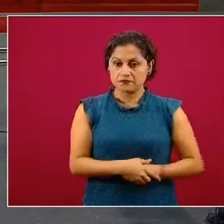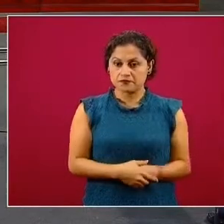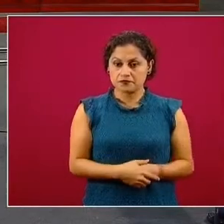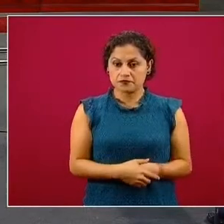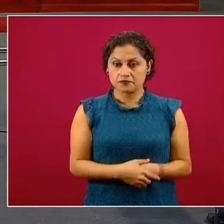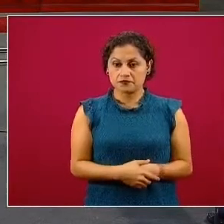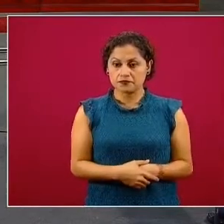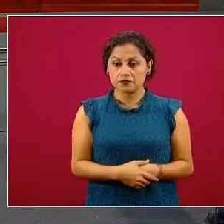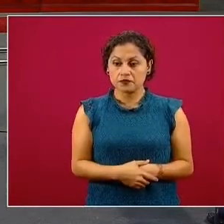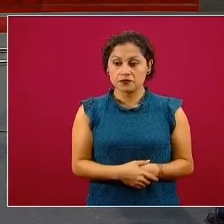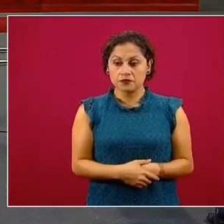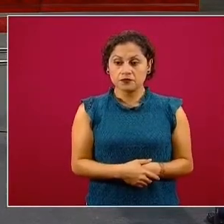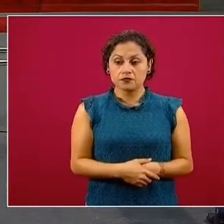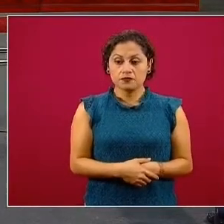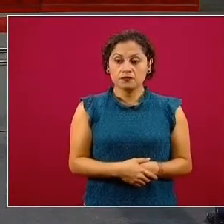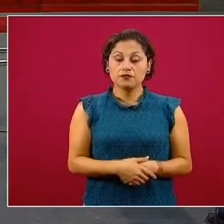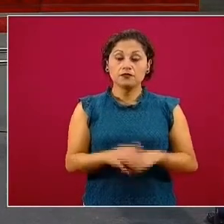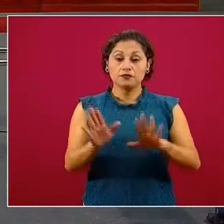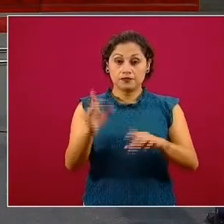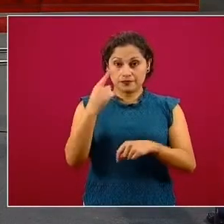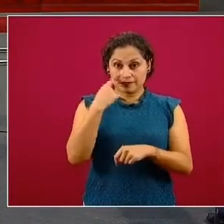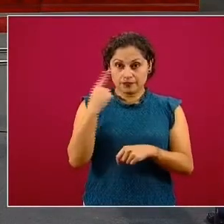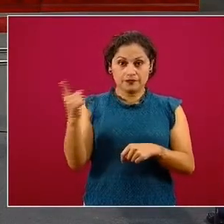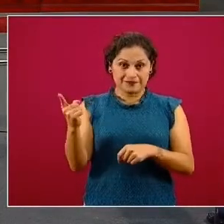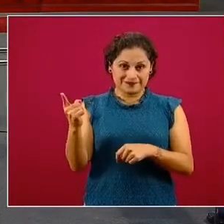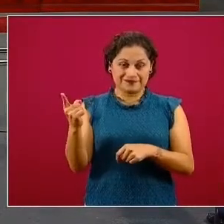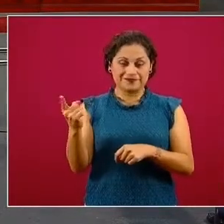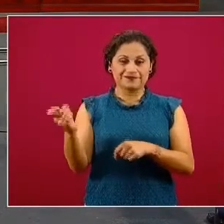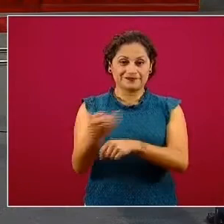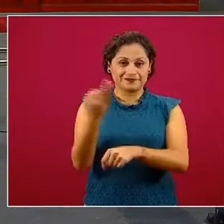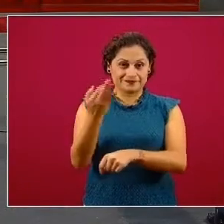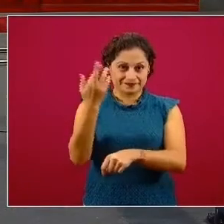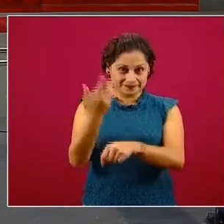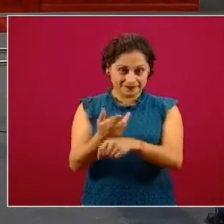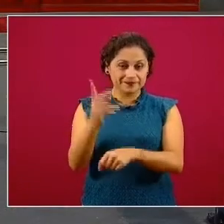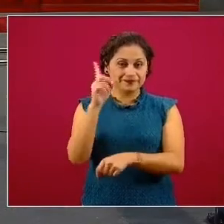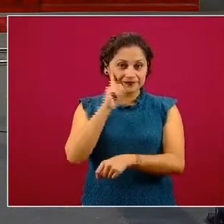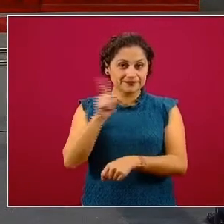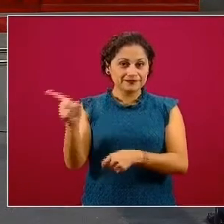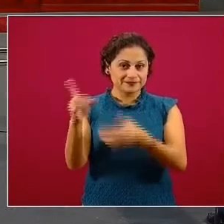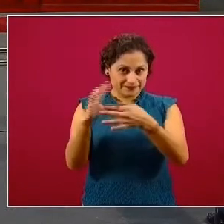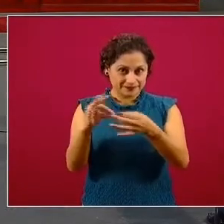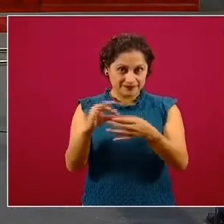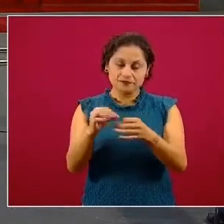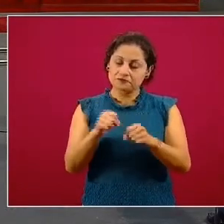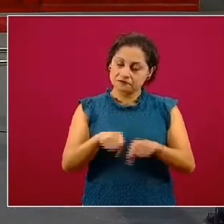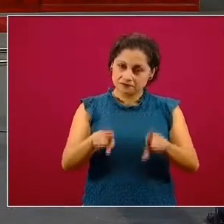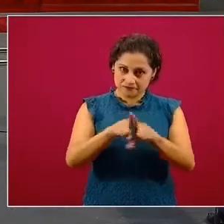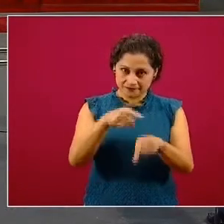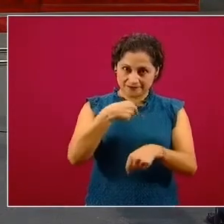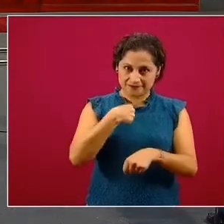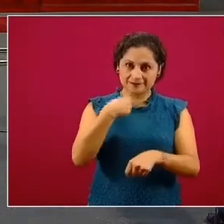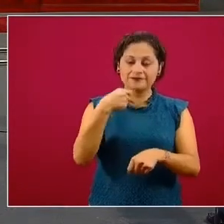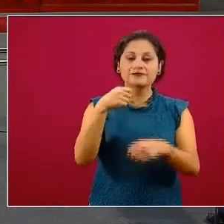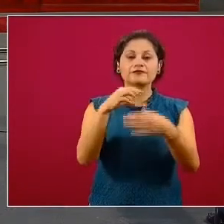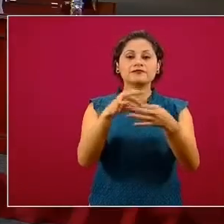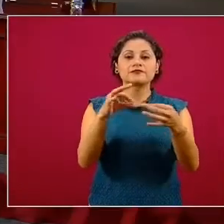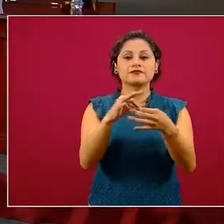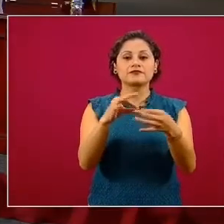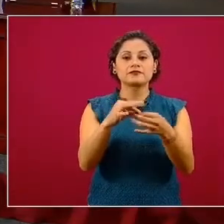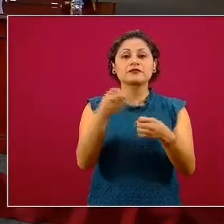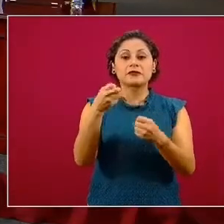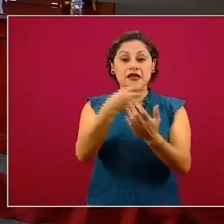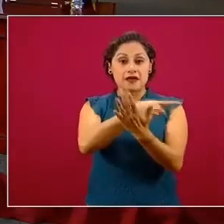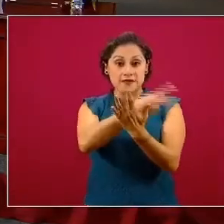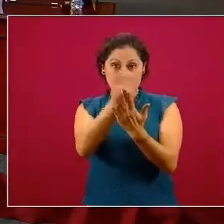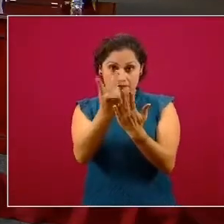Sí, claro. Solamente para ampliar lo que ha dicho la tesorera, como hemos dicho, este es un programa que es récord